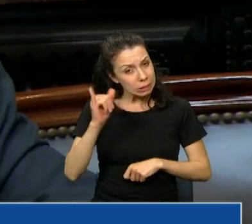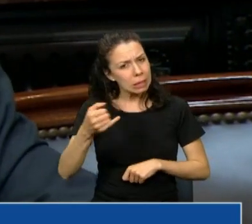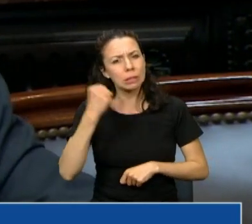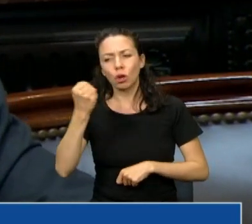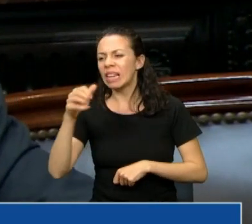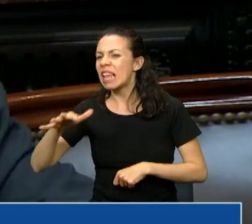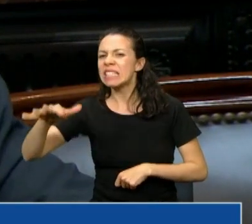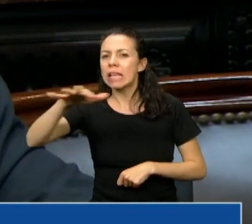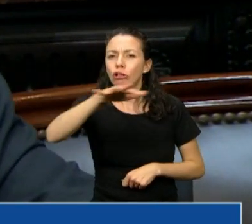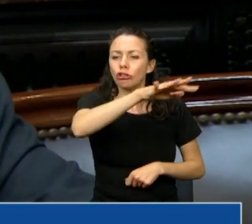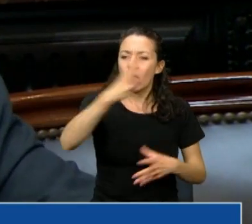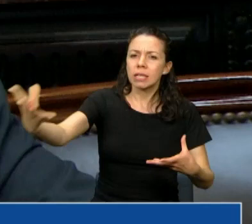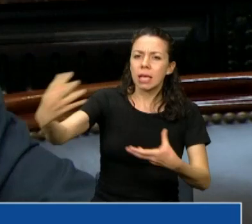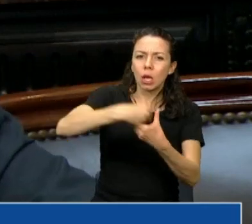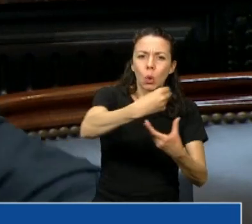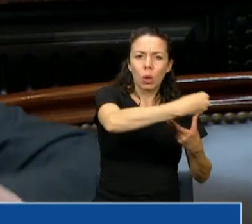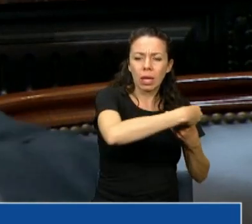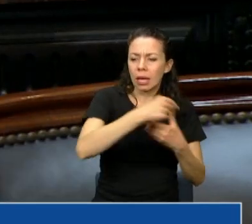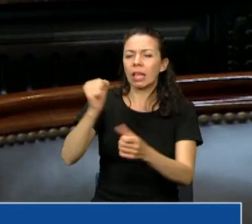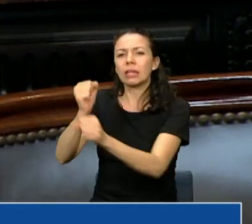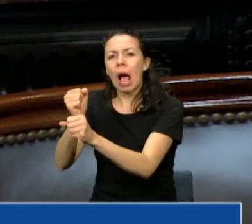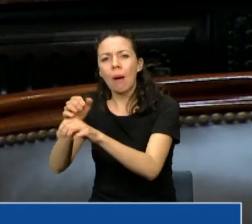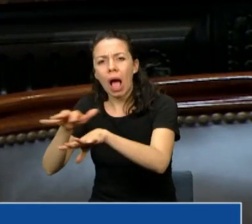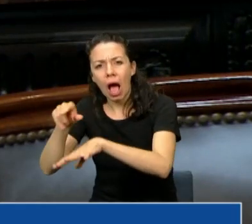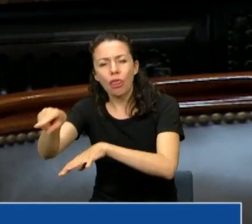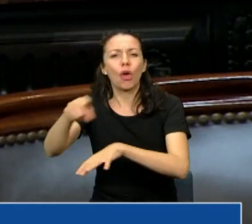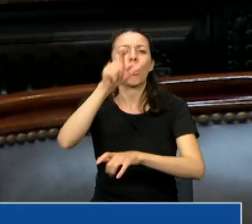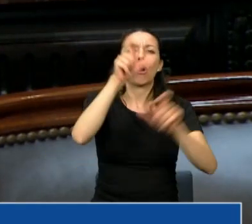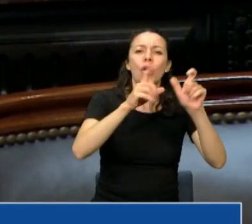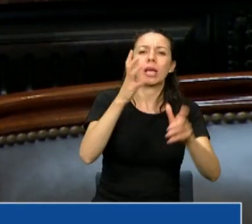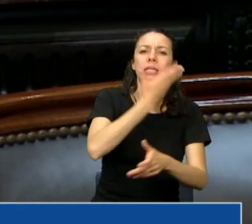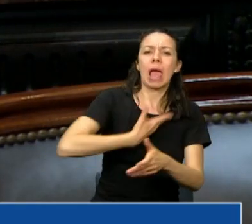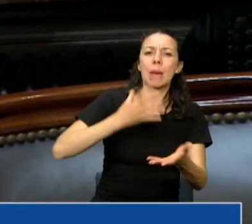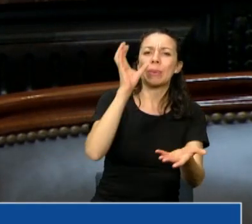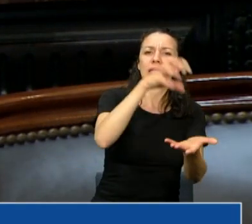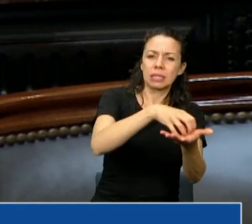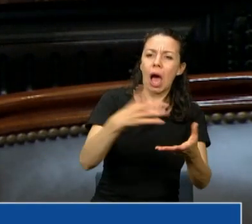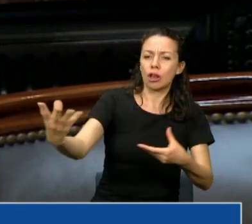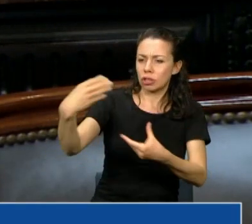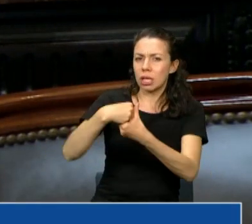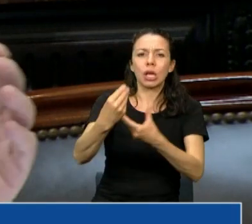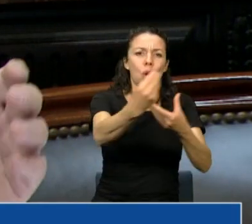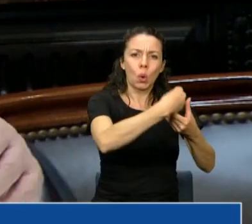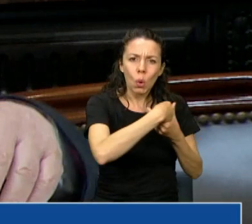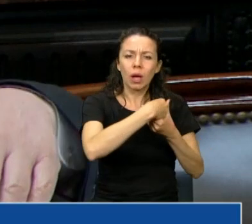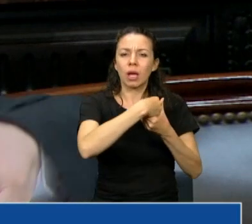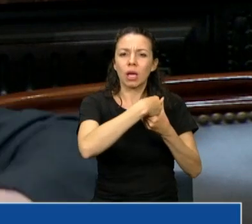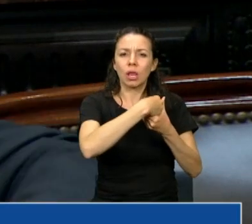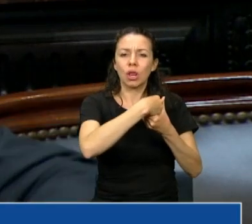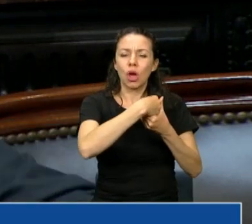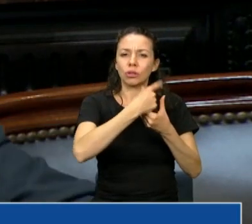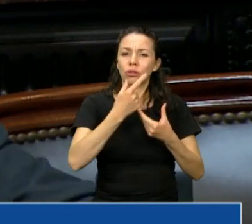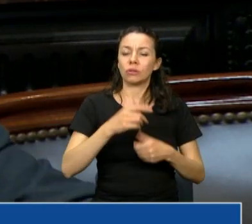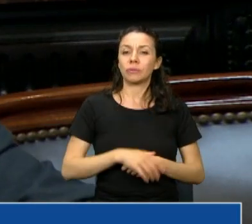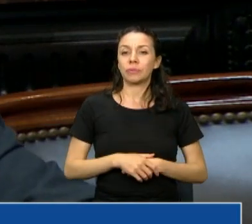como los trabajadores, los empresarios, la cadena de valor. Por eso el objetivo